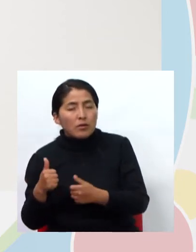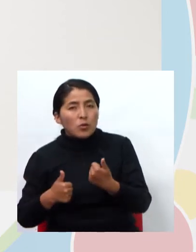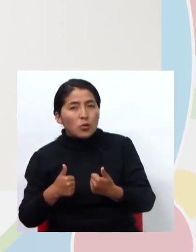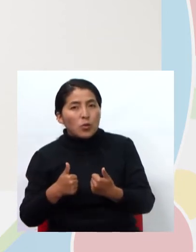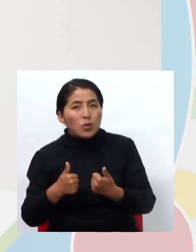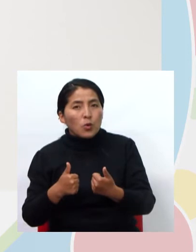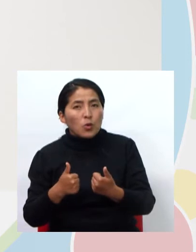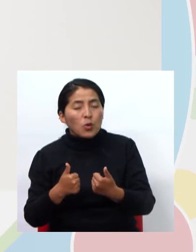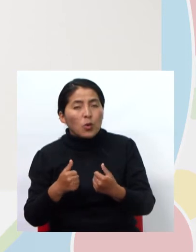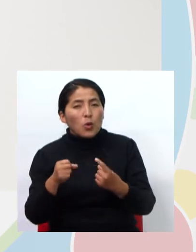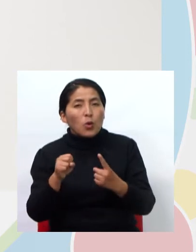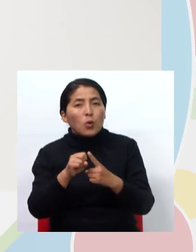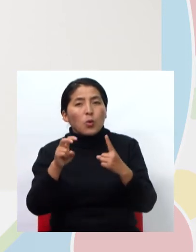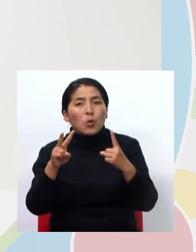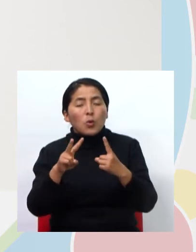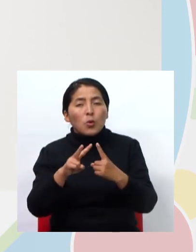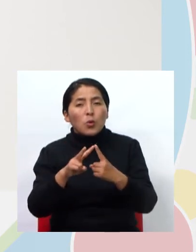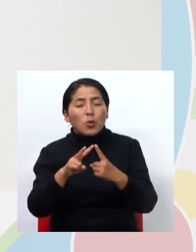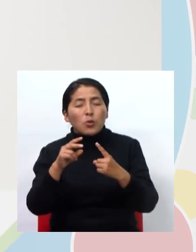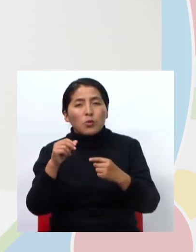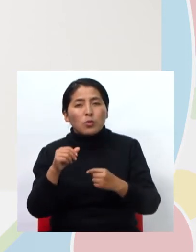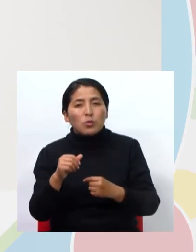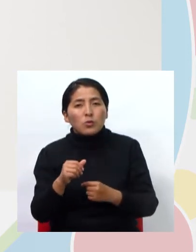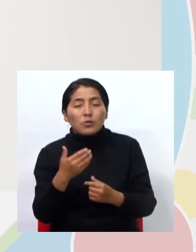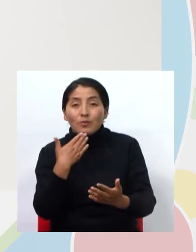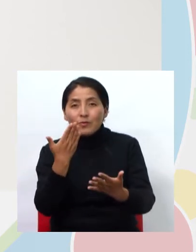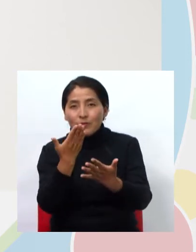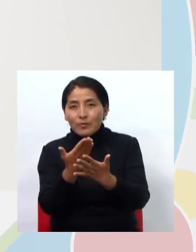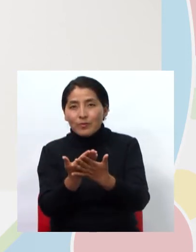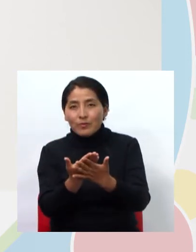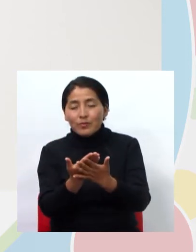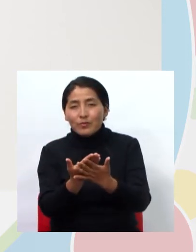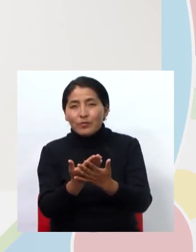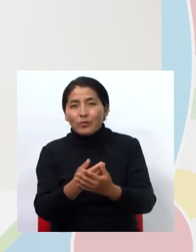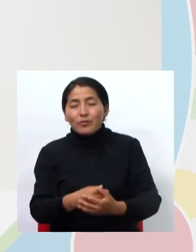Viene la carrera. Muy bien.